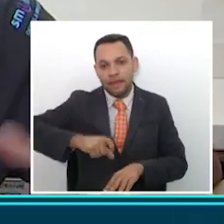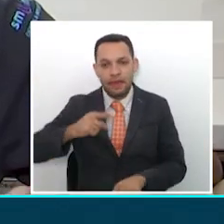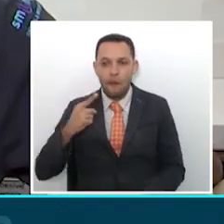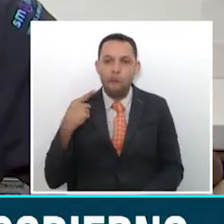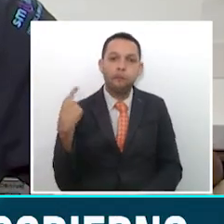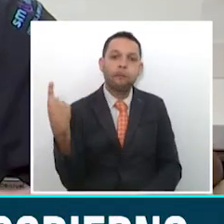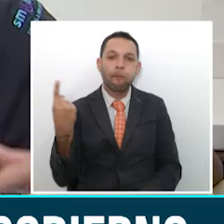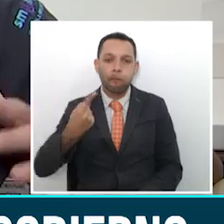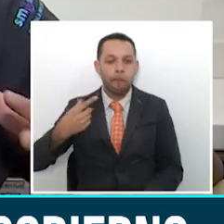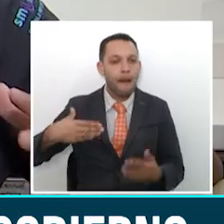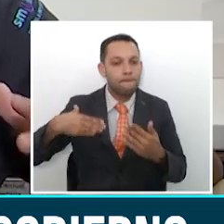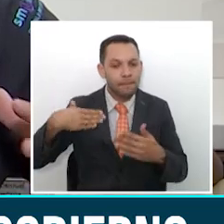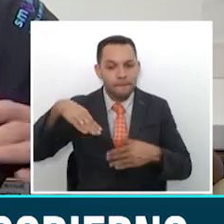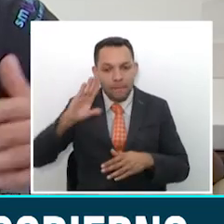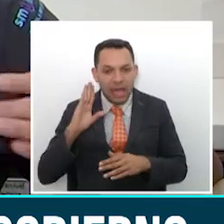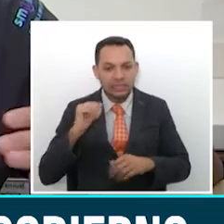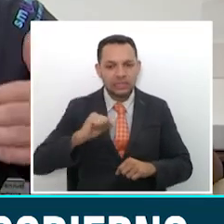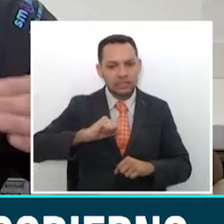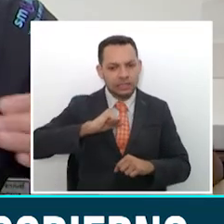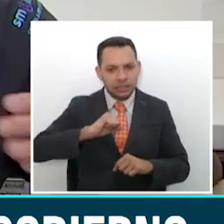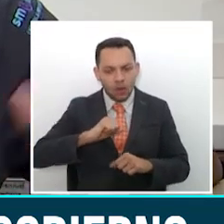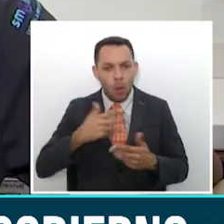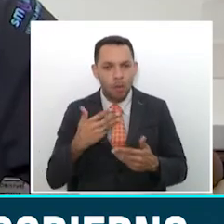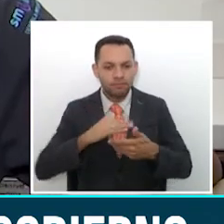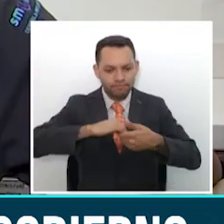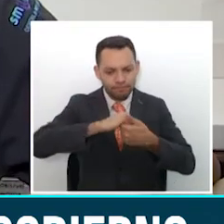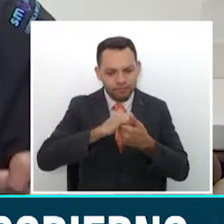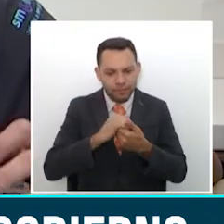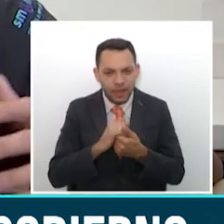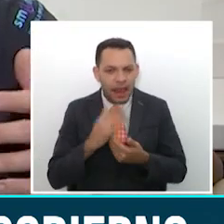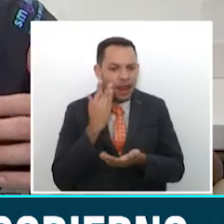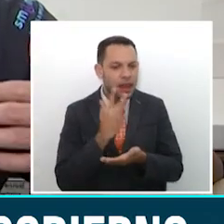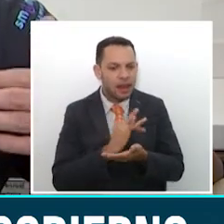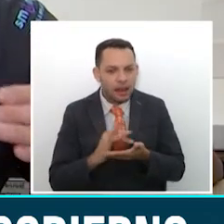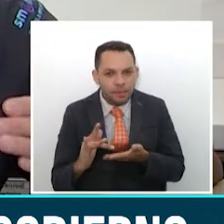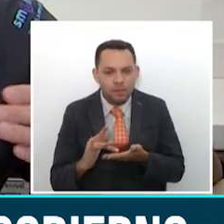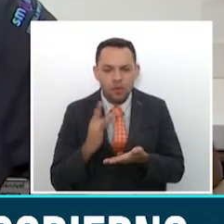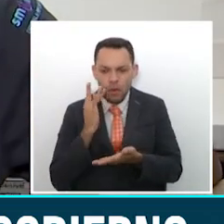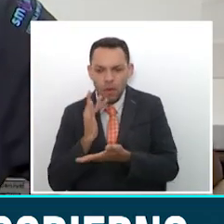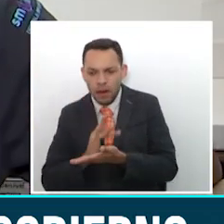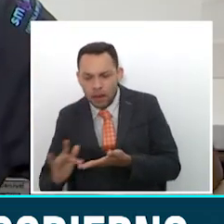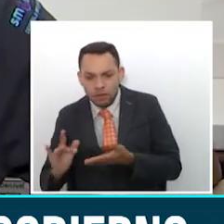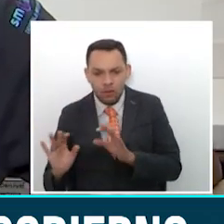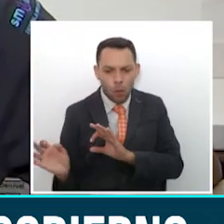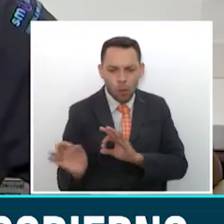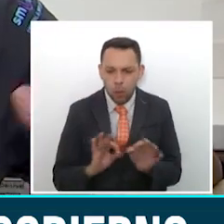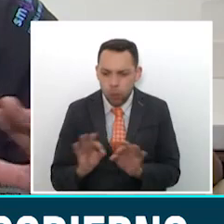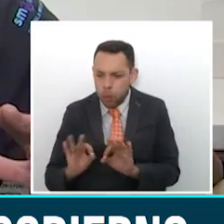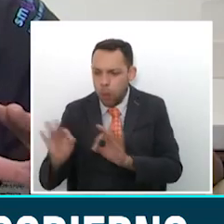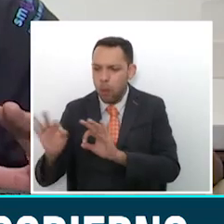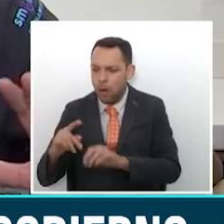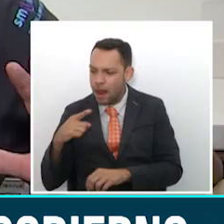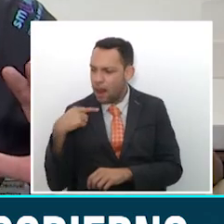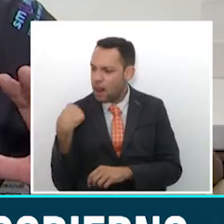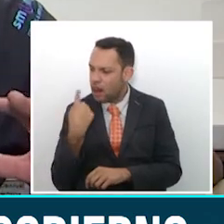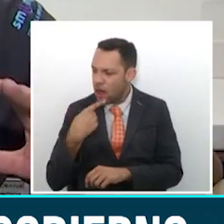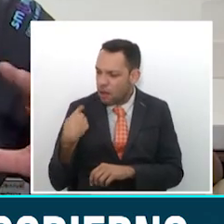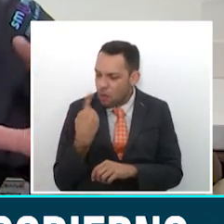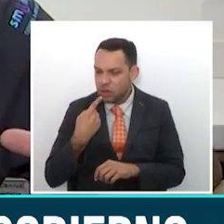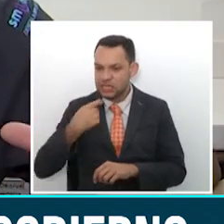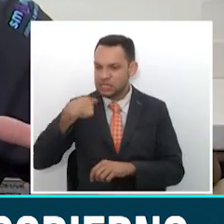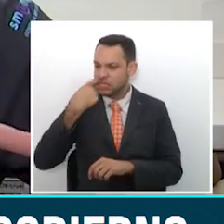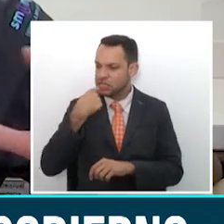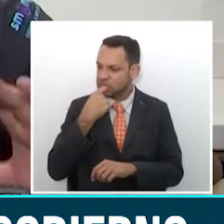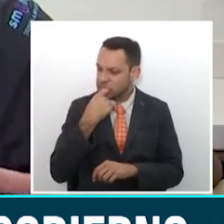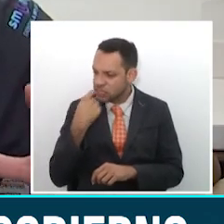poquitico más, con un poquitico de lavado más constante, con un poquitico de cuidado mayor a los pacientes, pero yo creo que